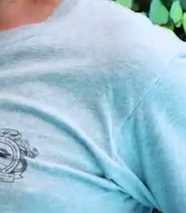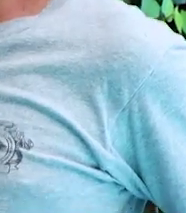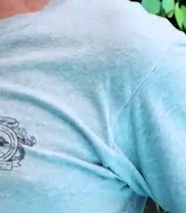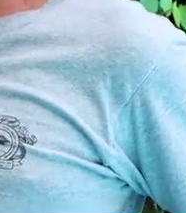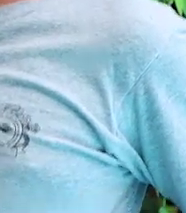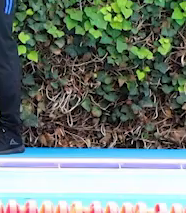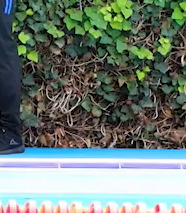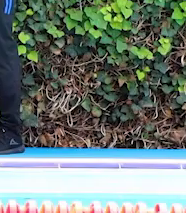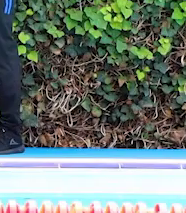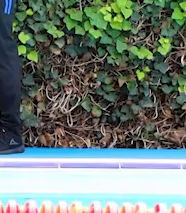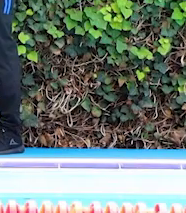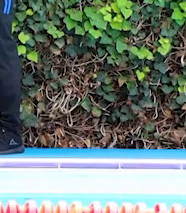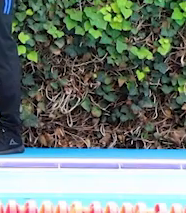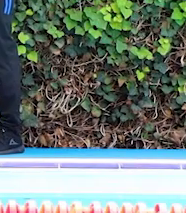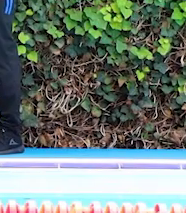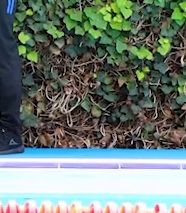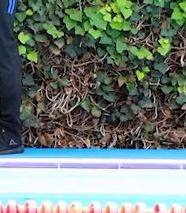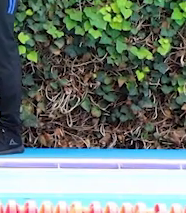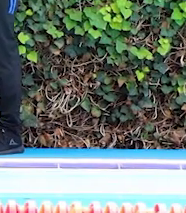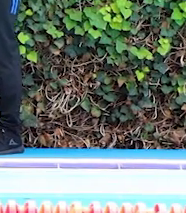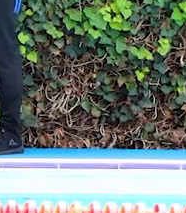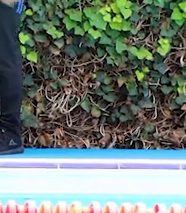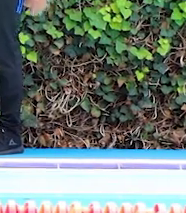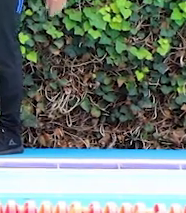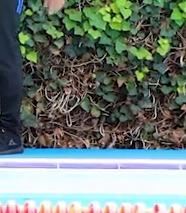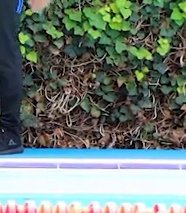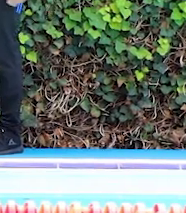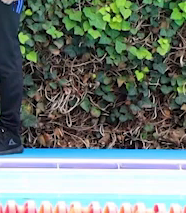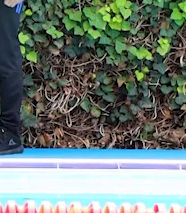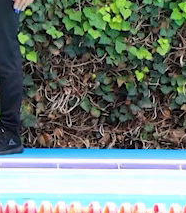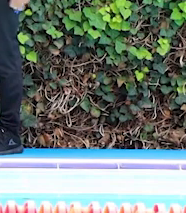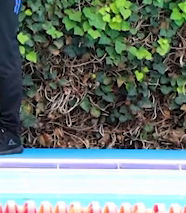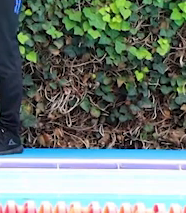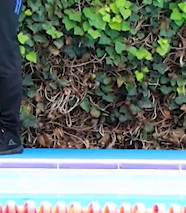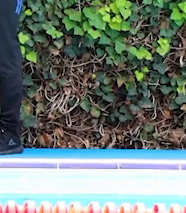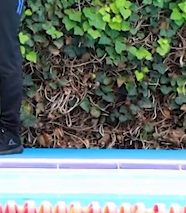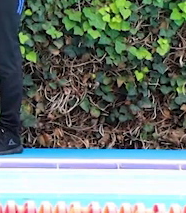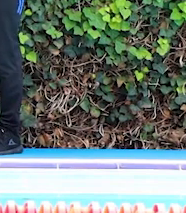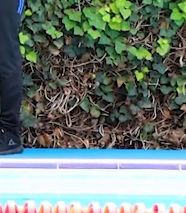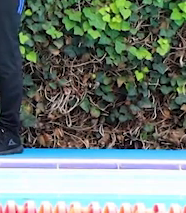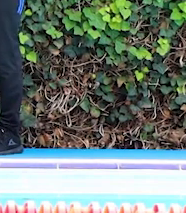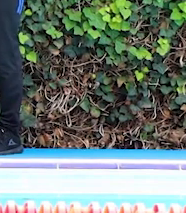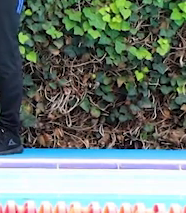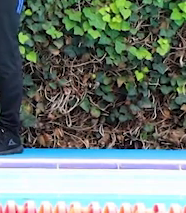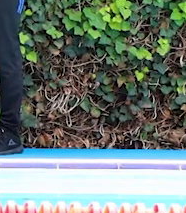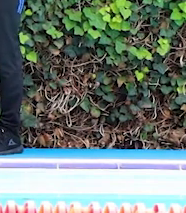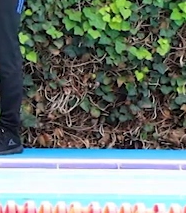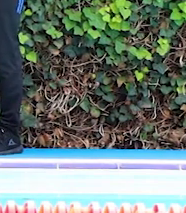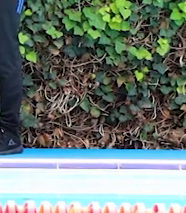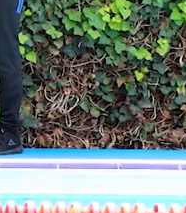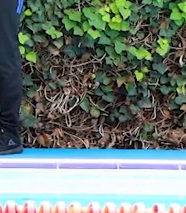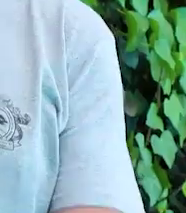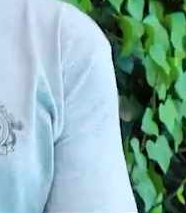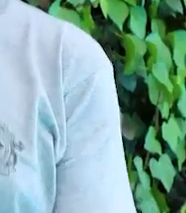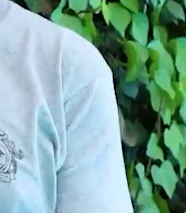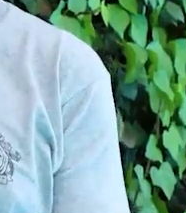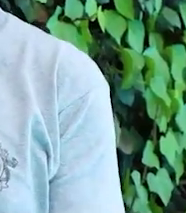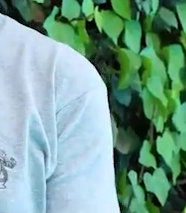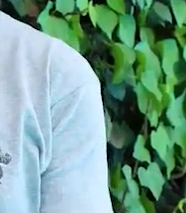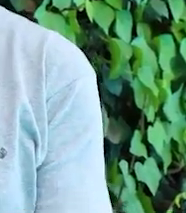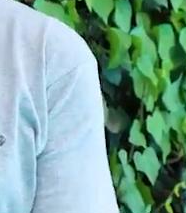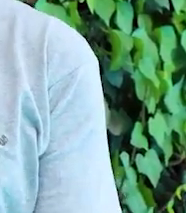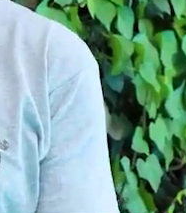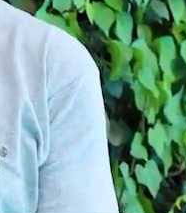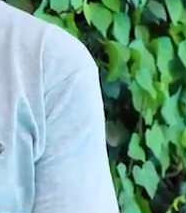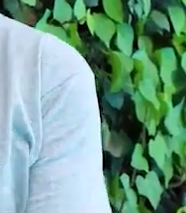en el suelo. Y nos vamos a estirar las piernas. Lo que vamos a hacer es elevar una pierna diez veces